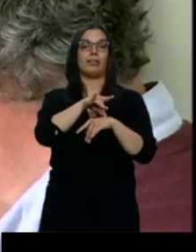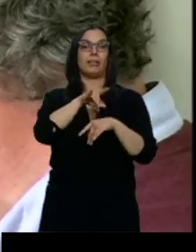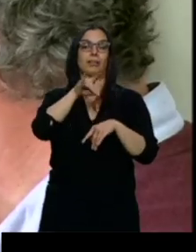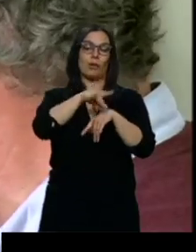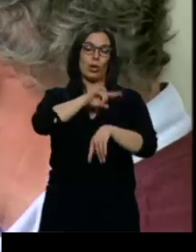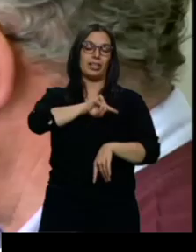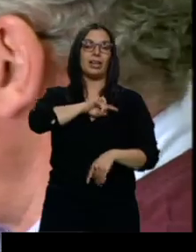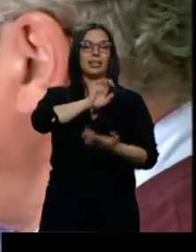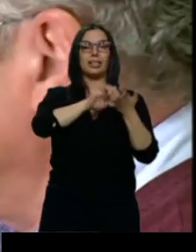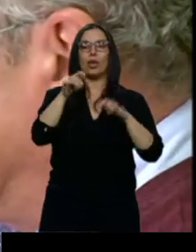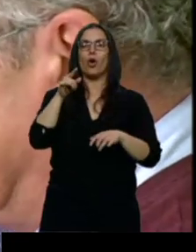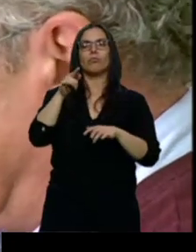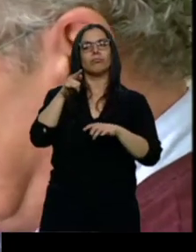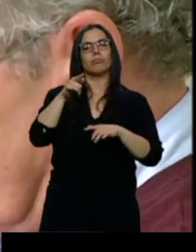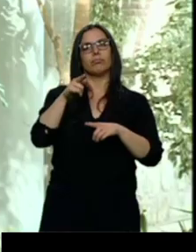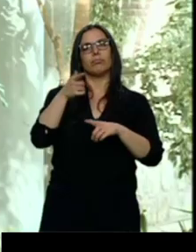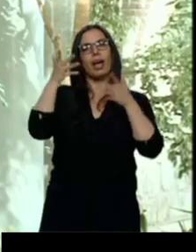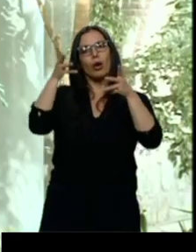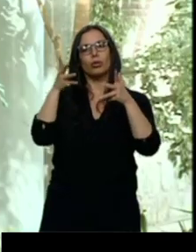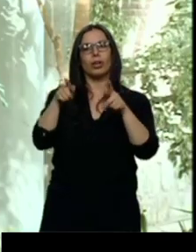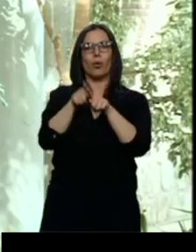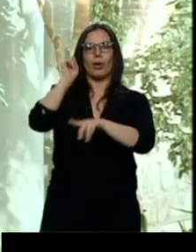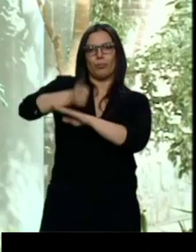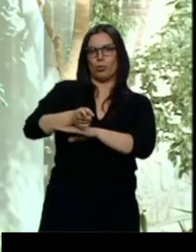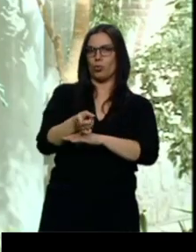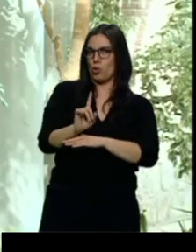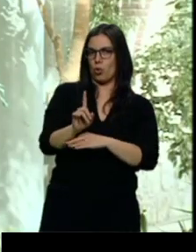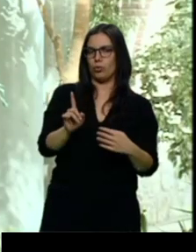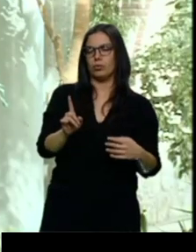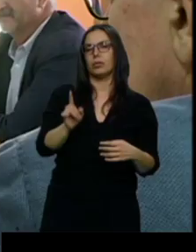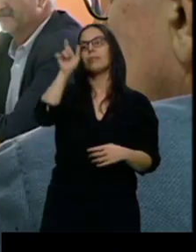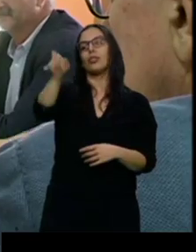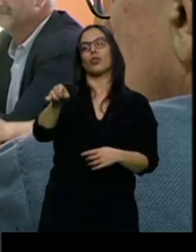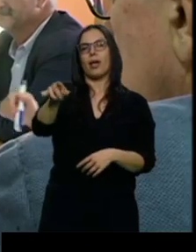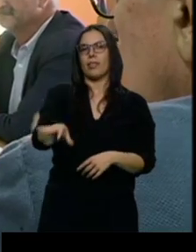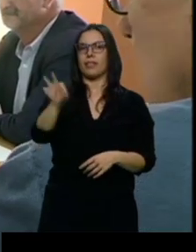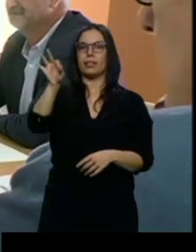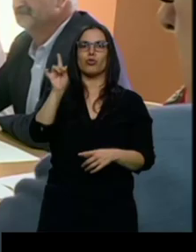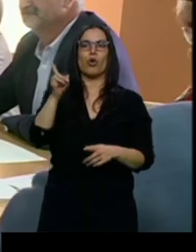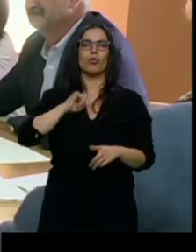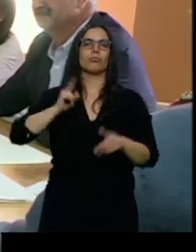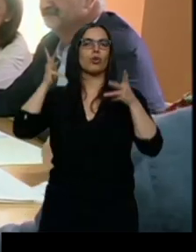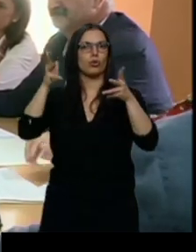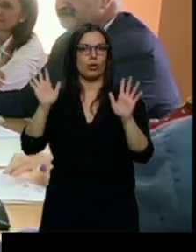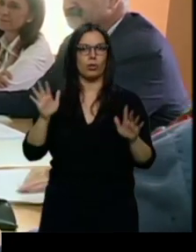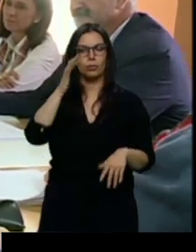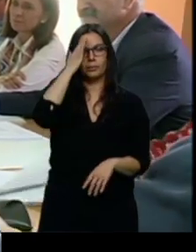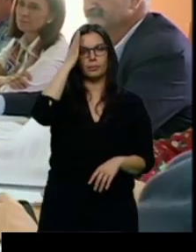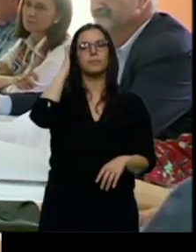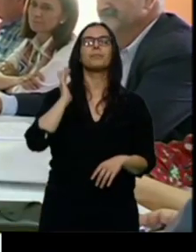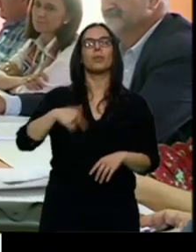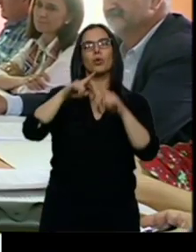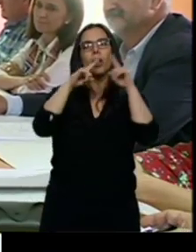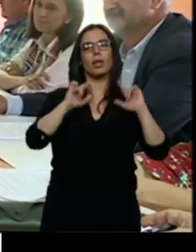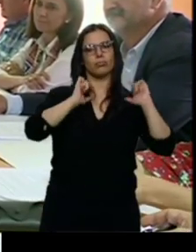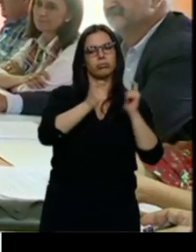Es el propio sujeto moral quien tiene la responsabilidad de tomar decisión. Eso lo pide consejo. Se reúnen varias veces al año. Comentan los casos que les